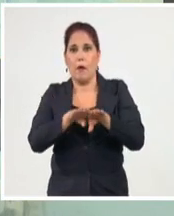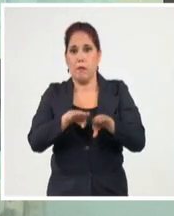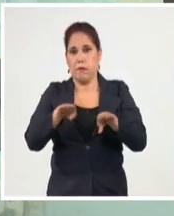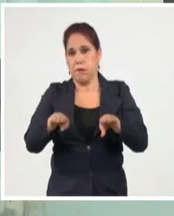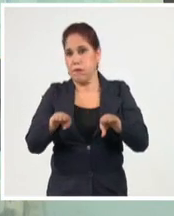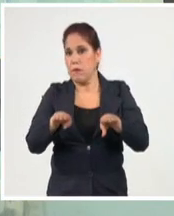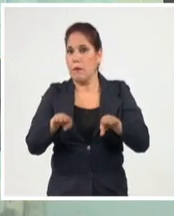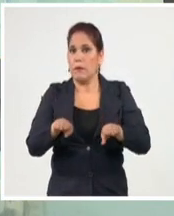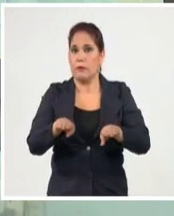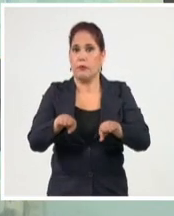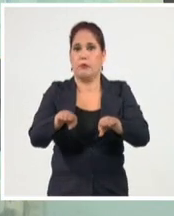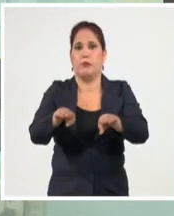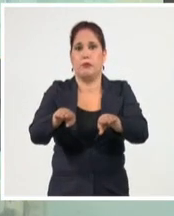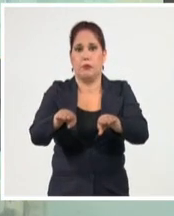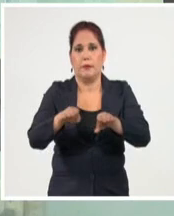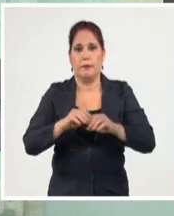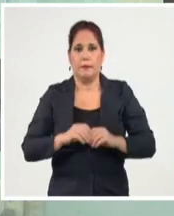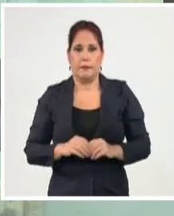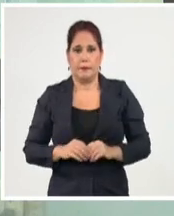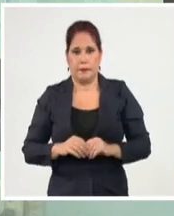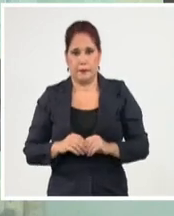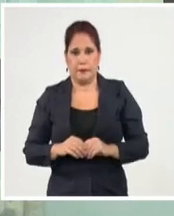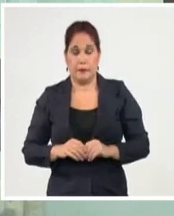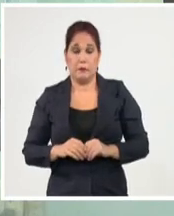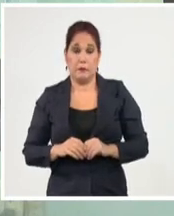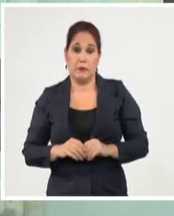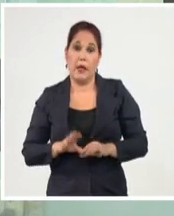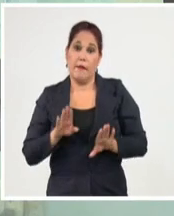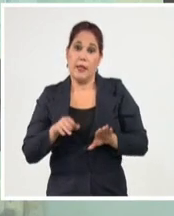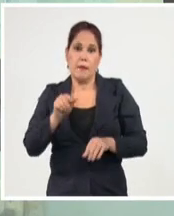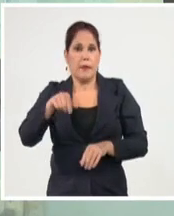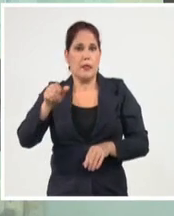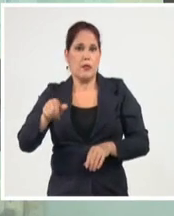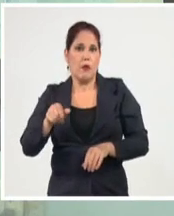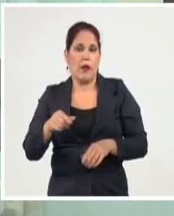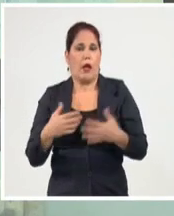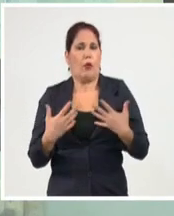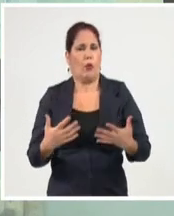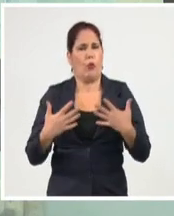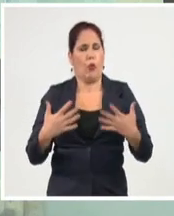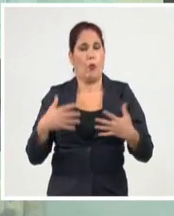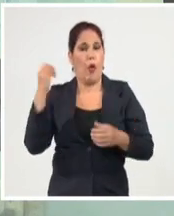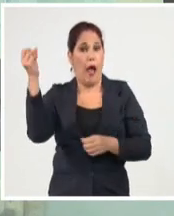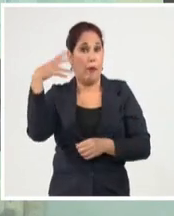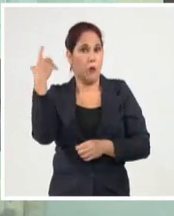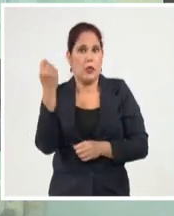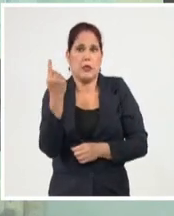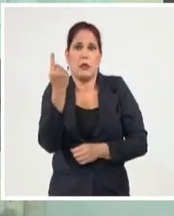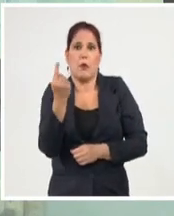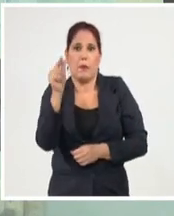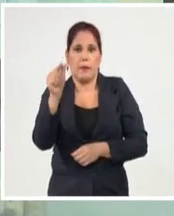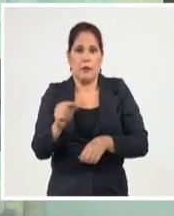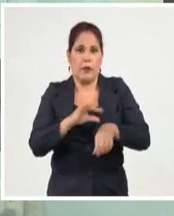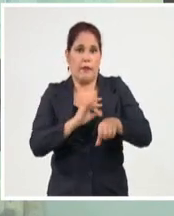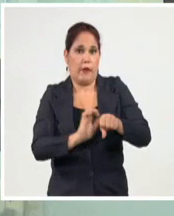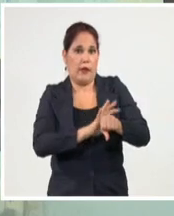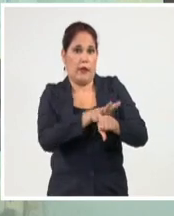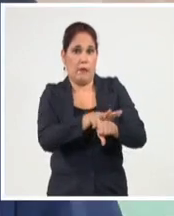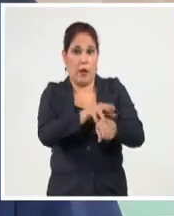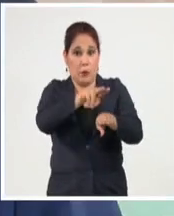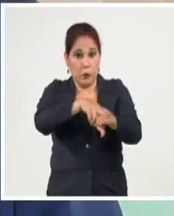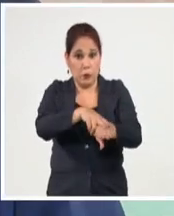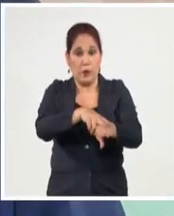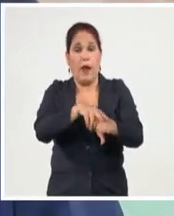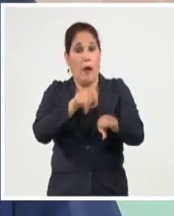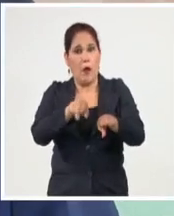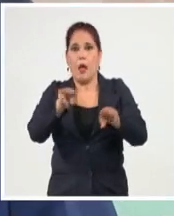menos para el traslado, porque caben más gente y como tal de la cubierta hay ser lo que hay que ser.